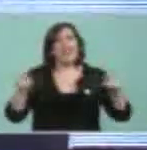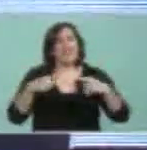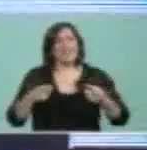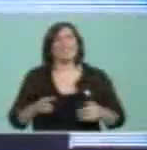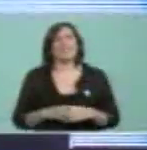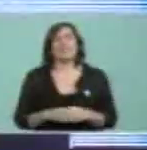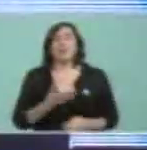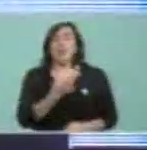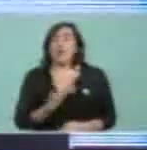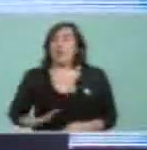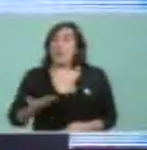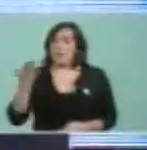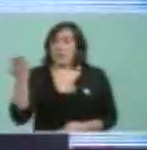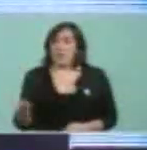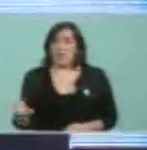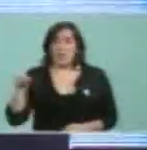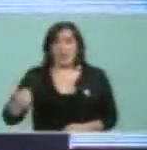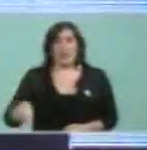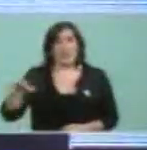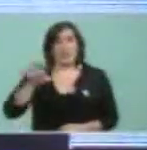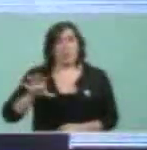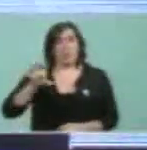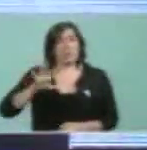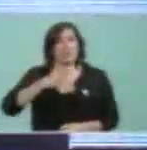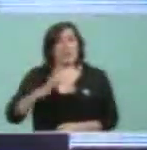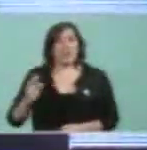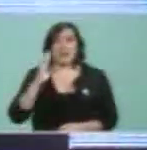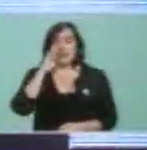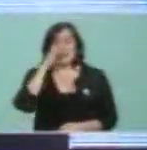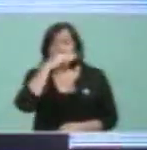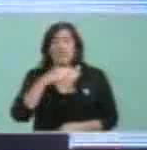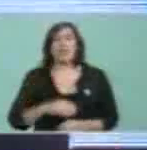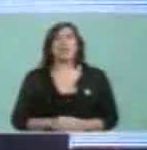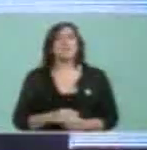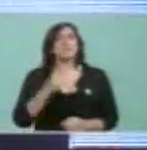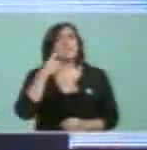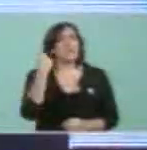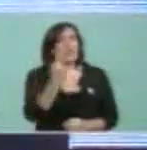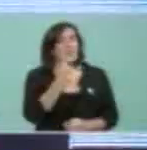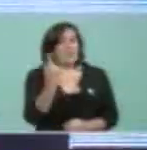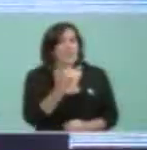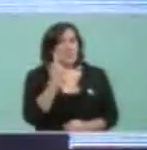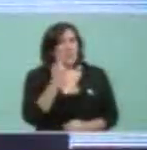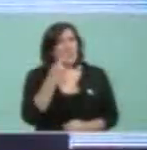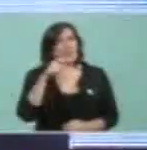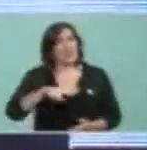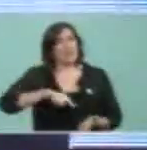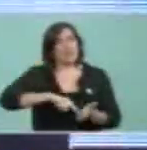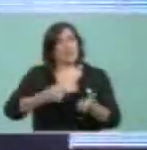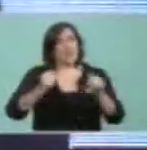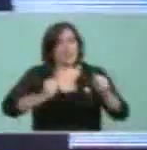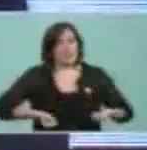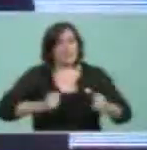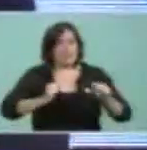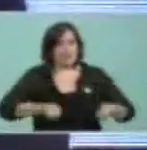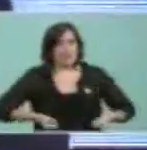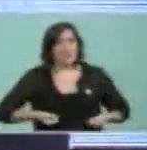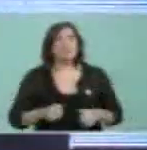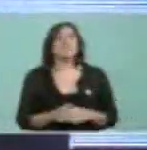Señor Gobernador de la provincia de Río Negro, señor Intendente de la querida ciudad de Bariloche,